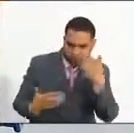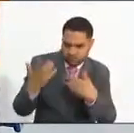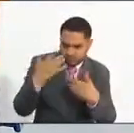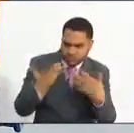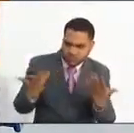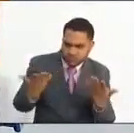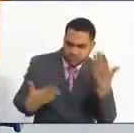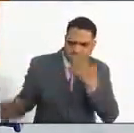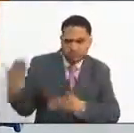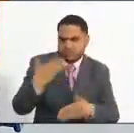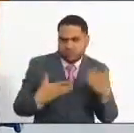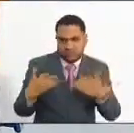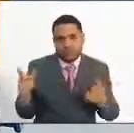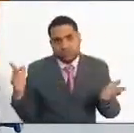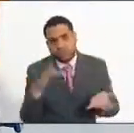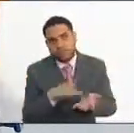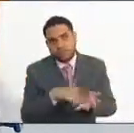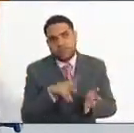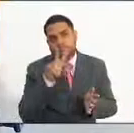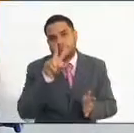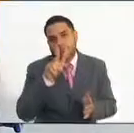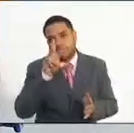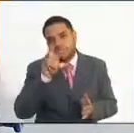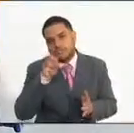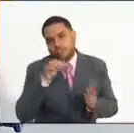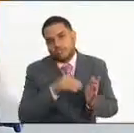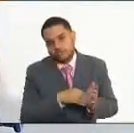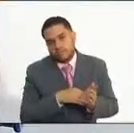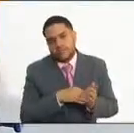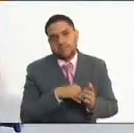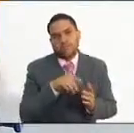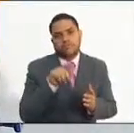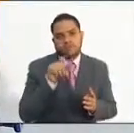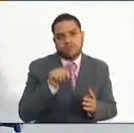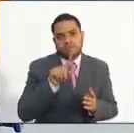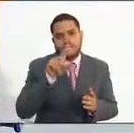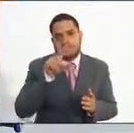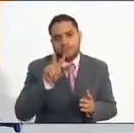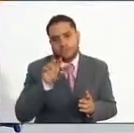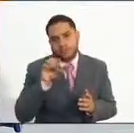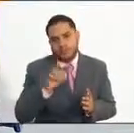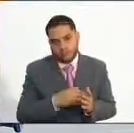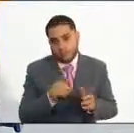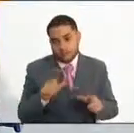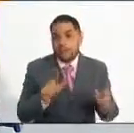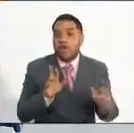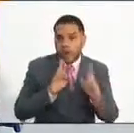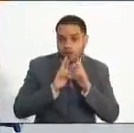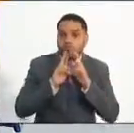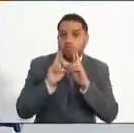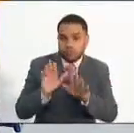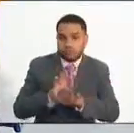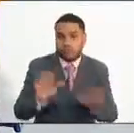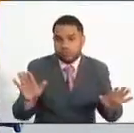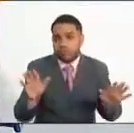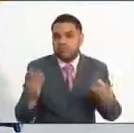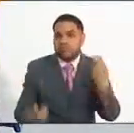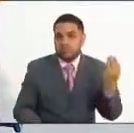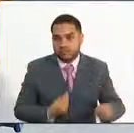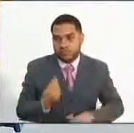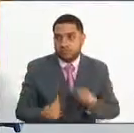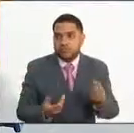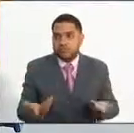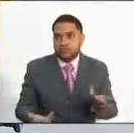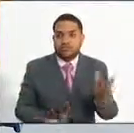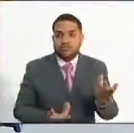28.720 personas. Ya se publicaron los resultados de estas pruebas y en este momento estamos resolviendo las